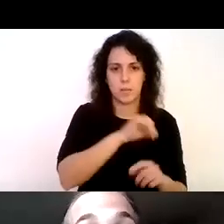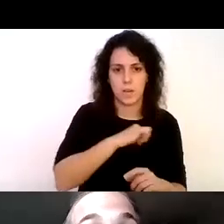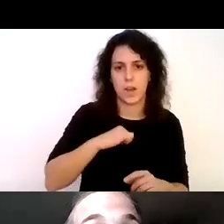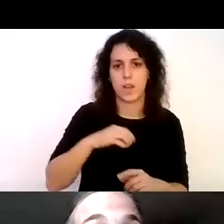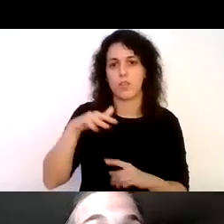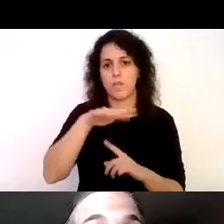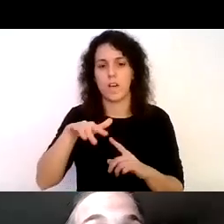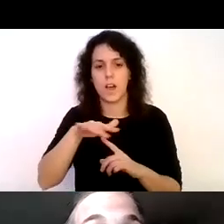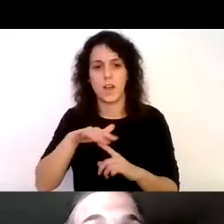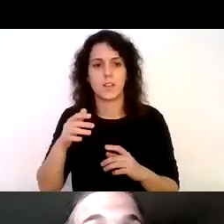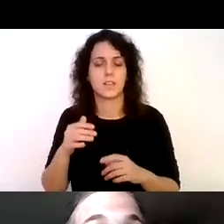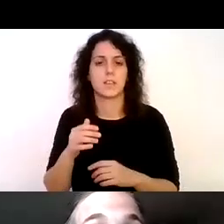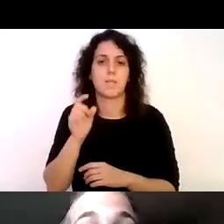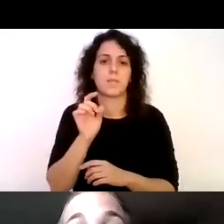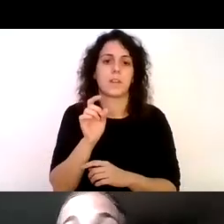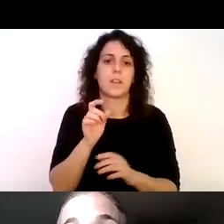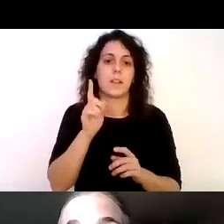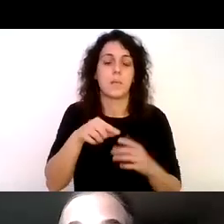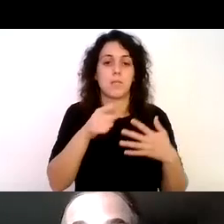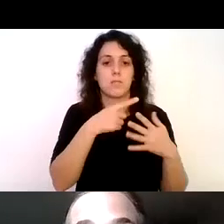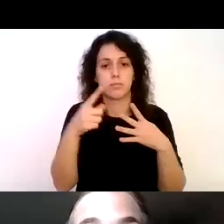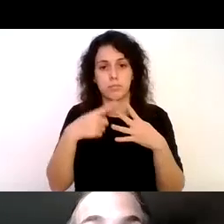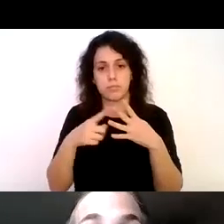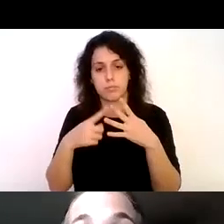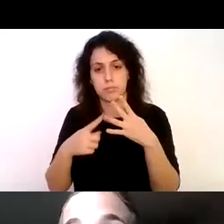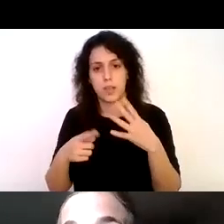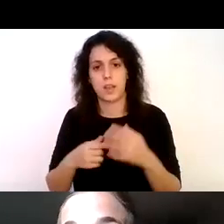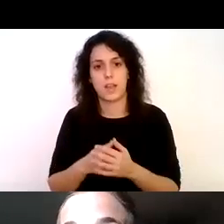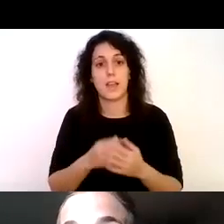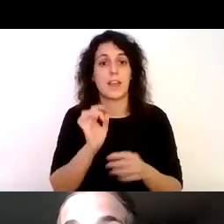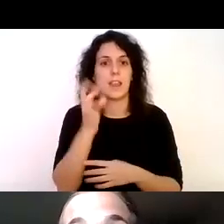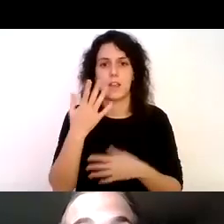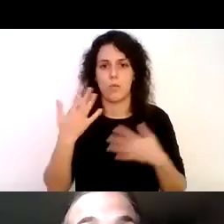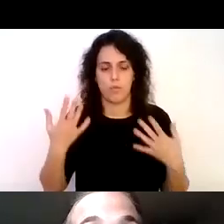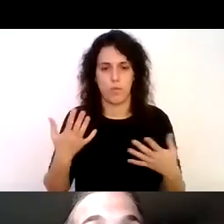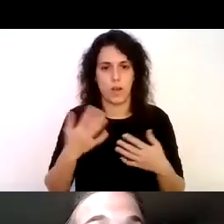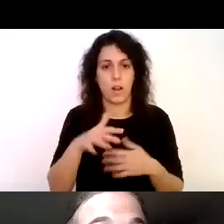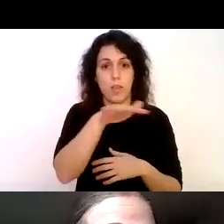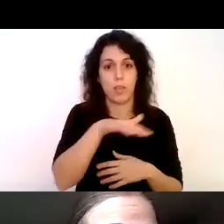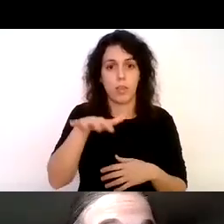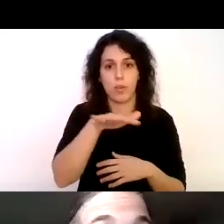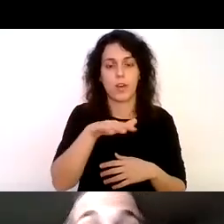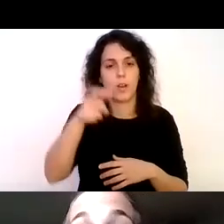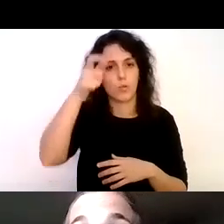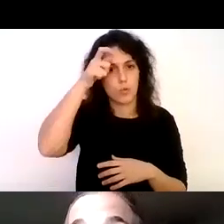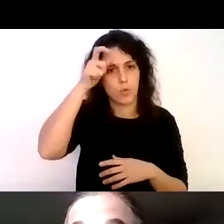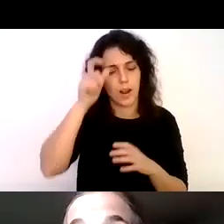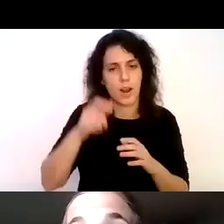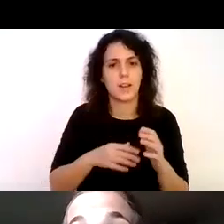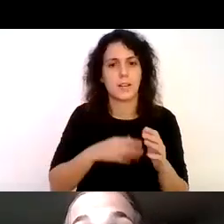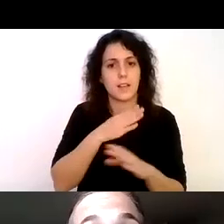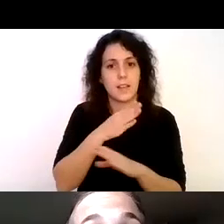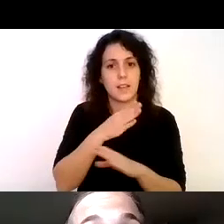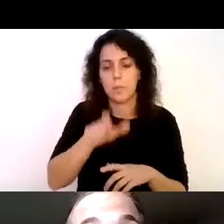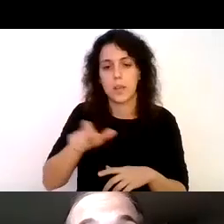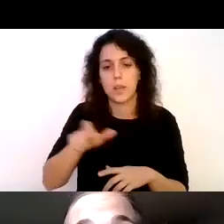tenemos obviamente distintas opciones la idea es acercarnos a los lugares rurales compartir con la